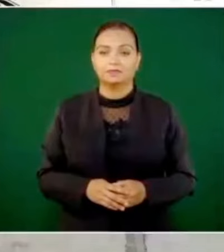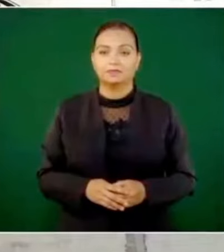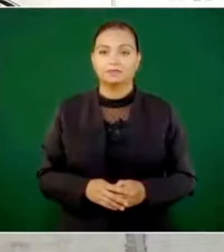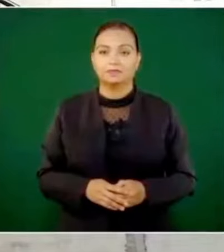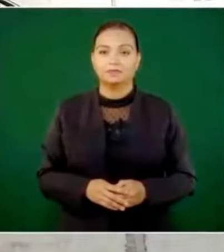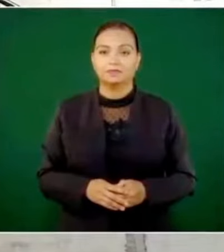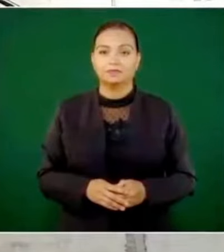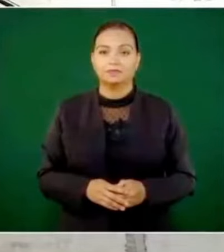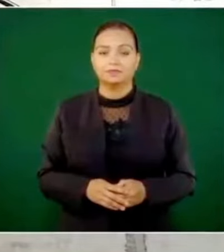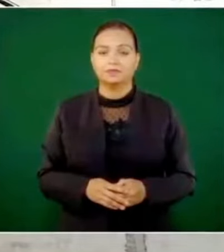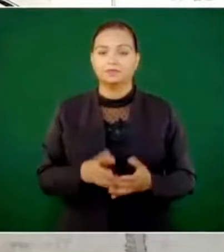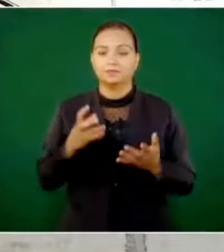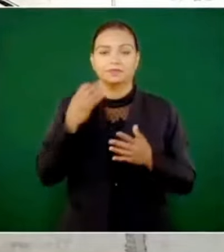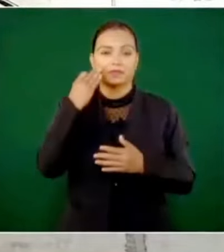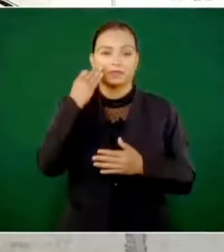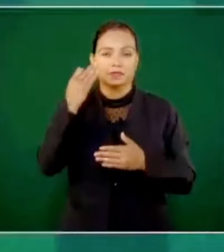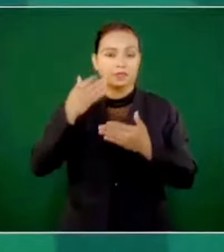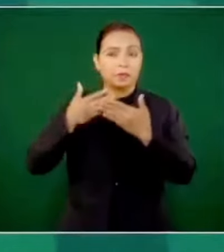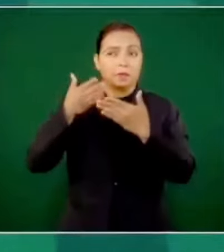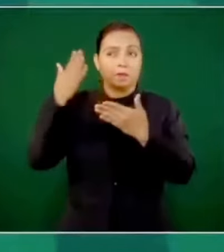en ese entonces